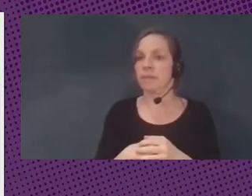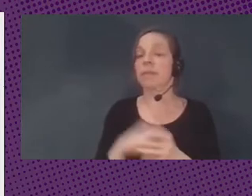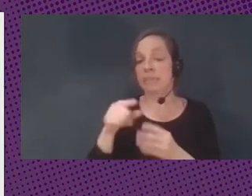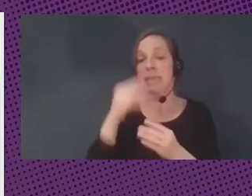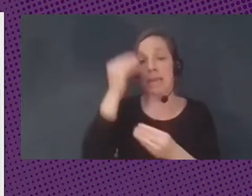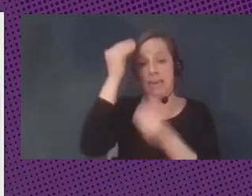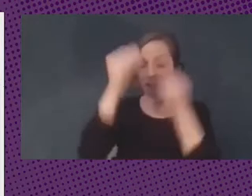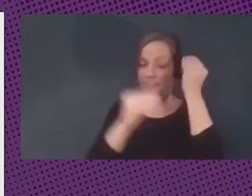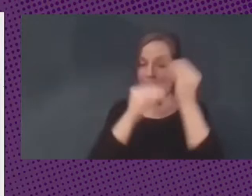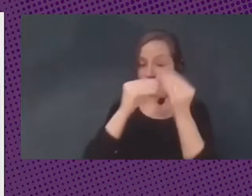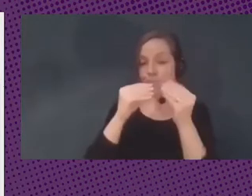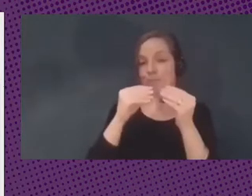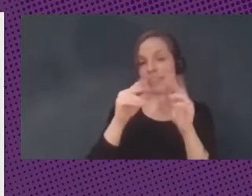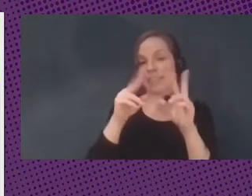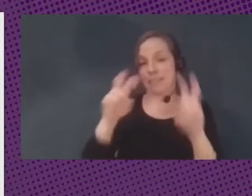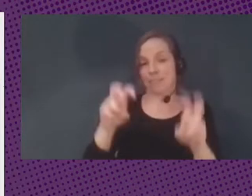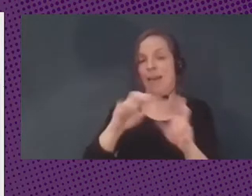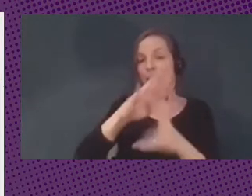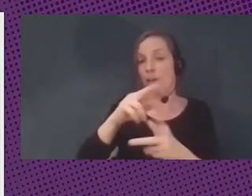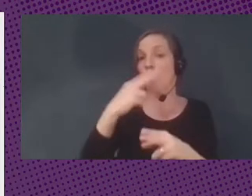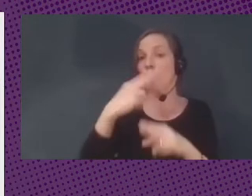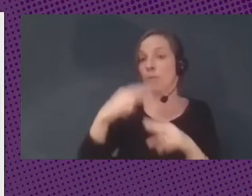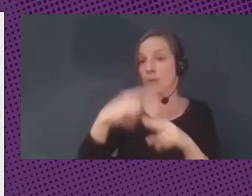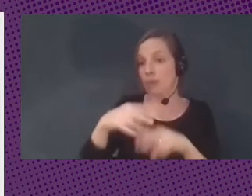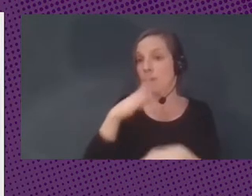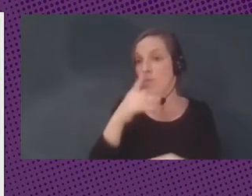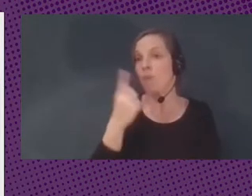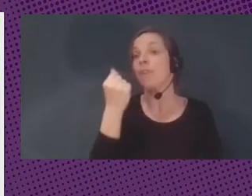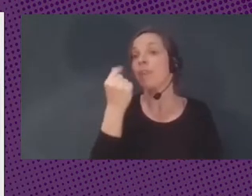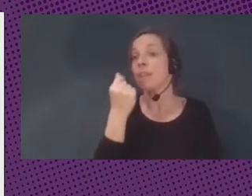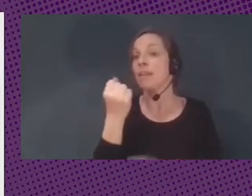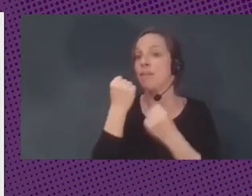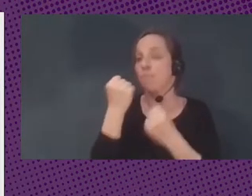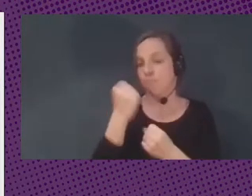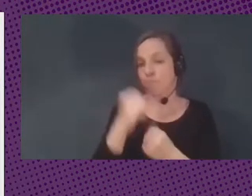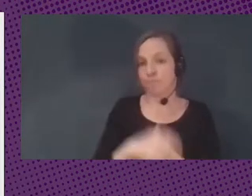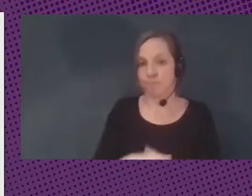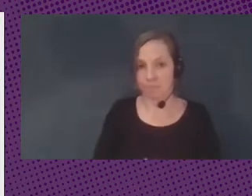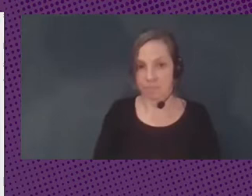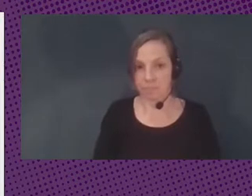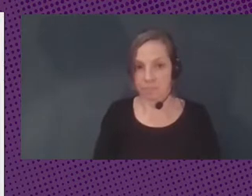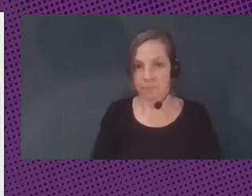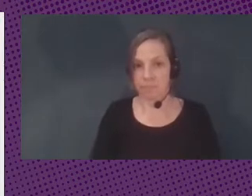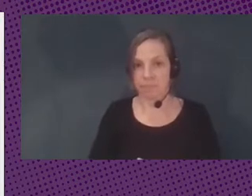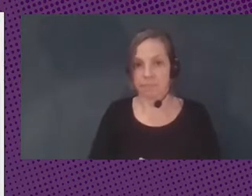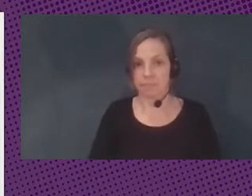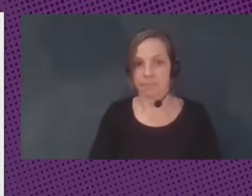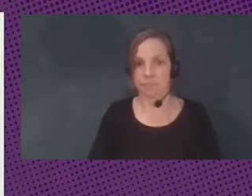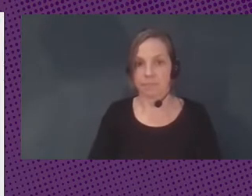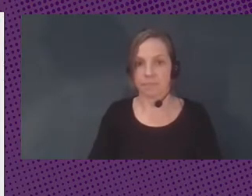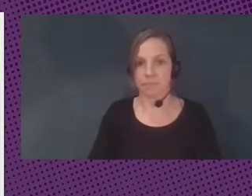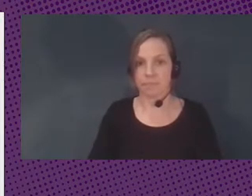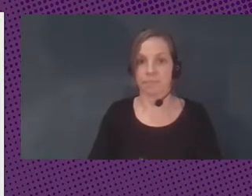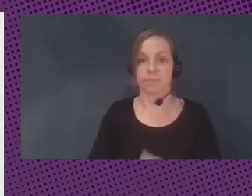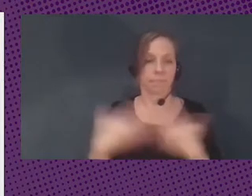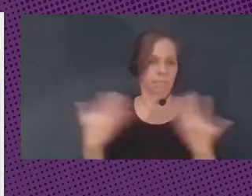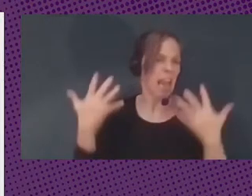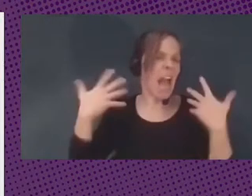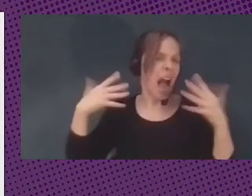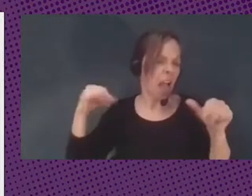los datos del dinero ahora a pesar de todo aquello SWIFT